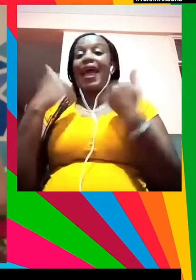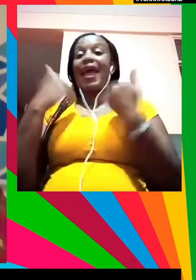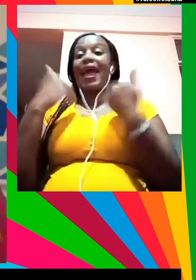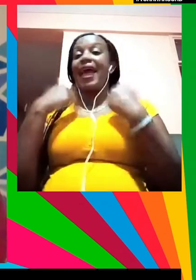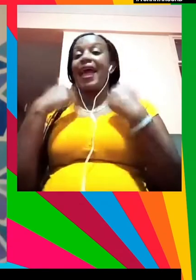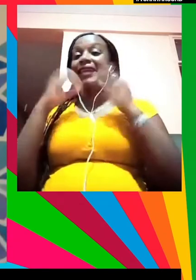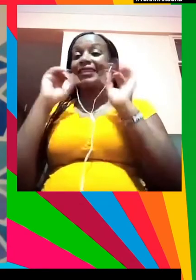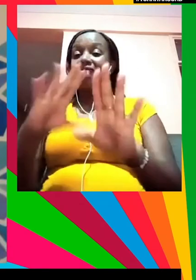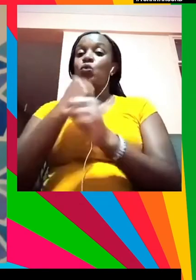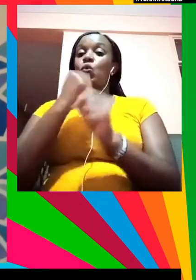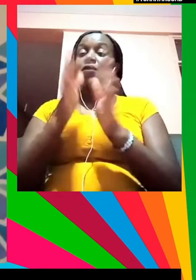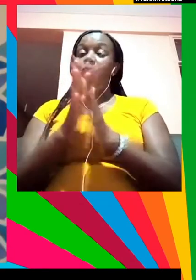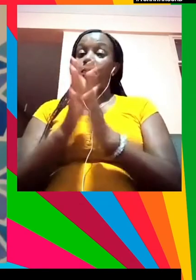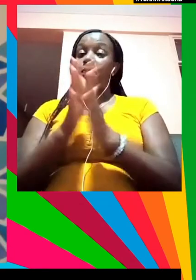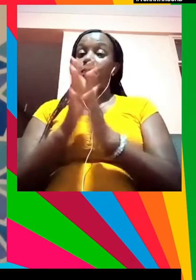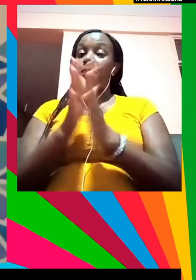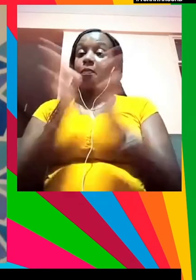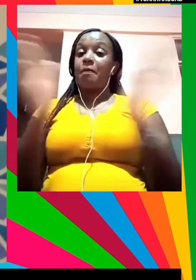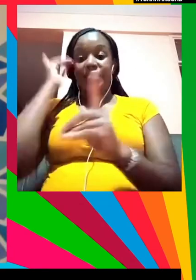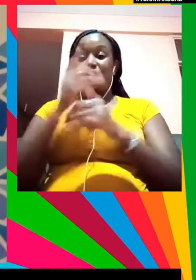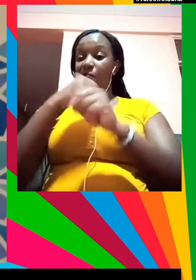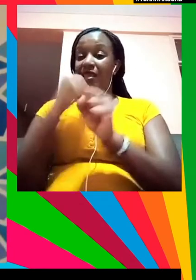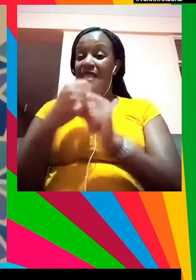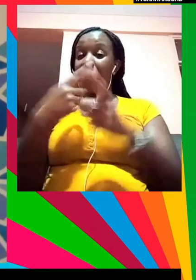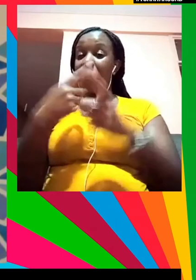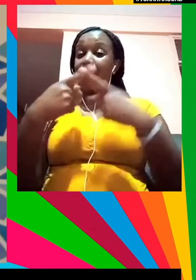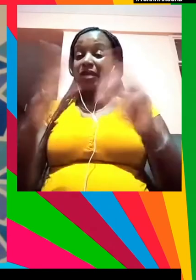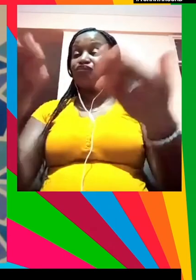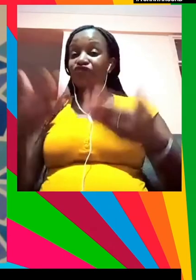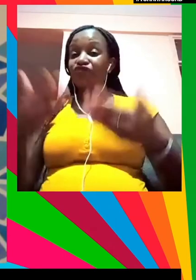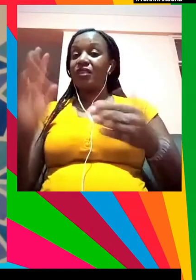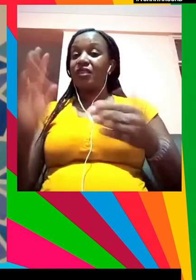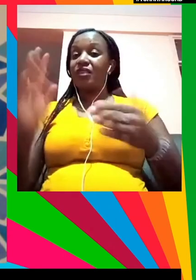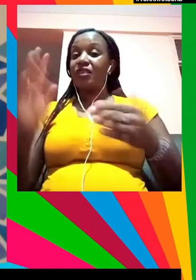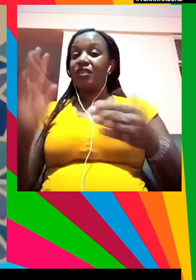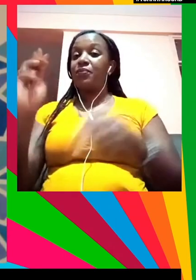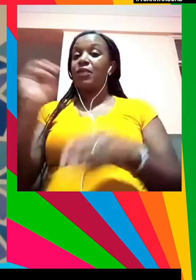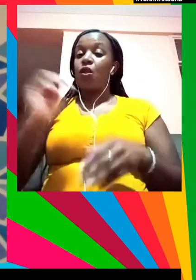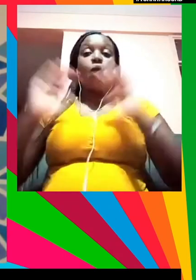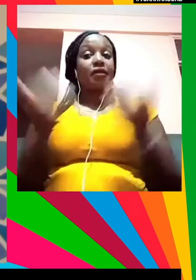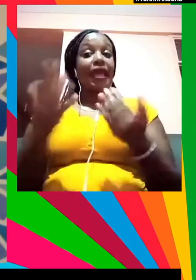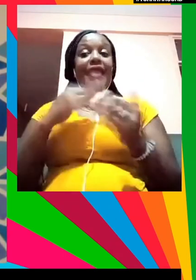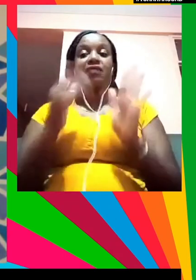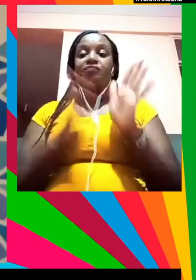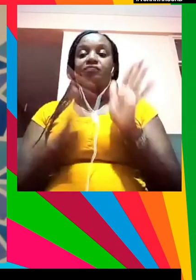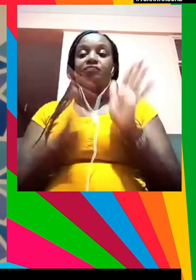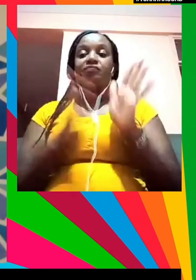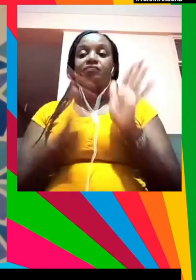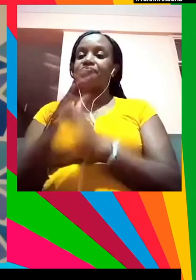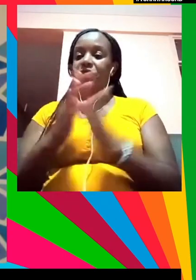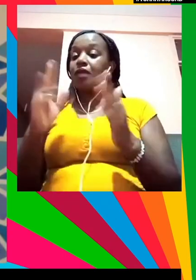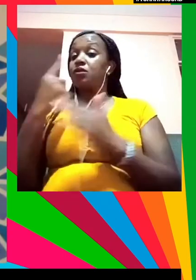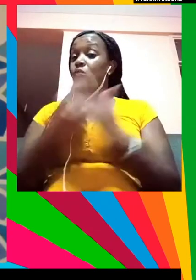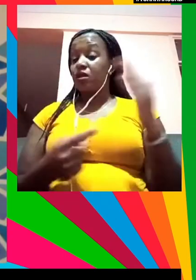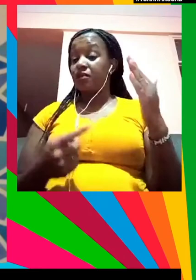nada que ver con los responsables políticos somos millones de personas y lo más inspirador de esto es que en los últimos cinco